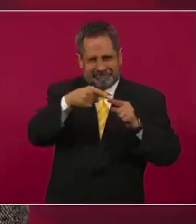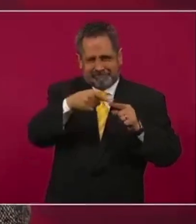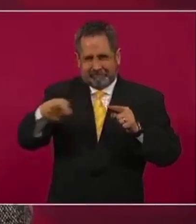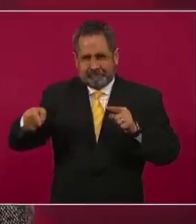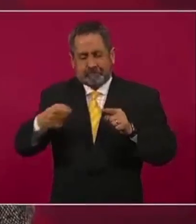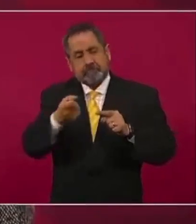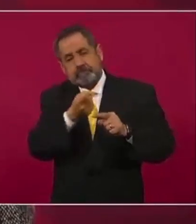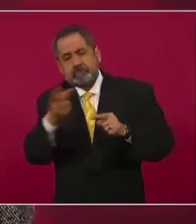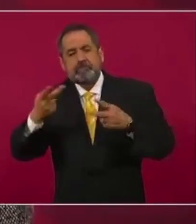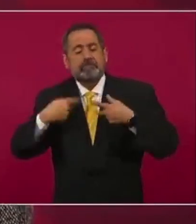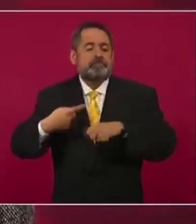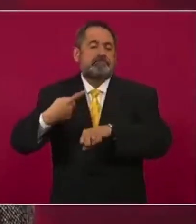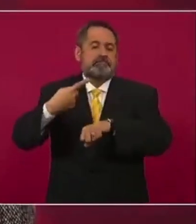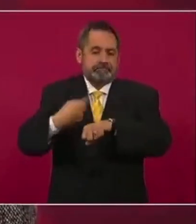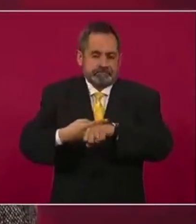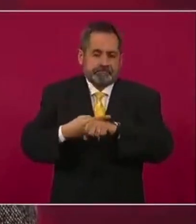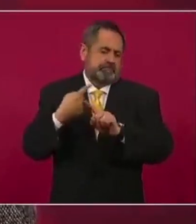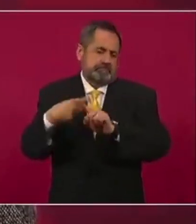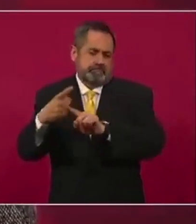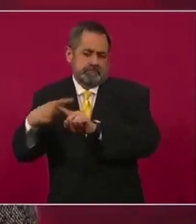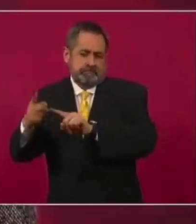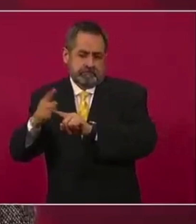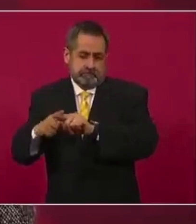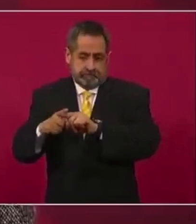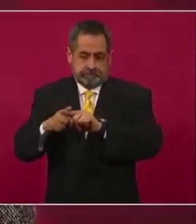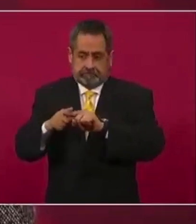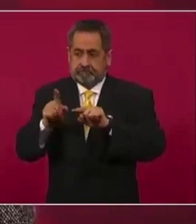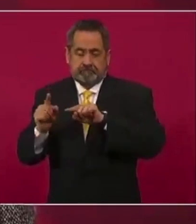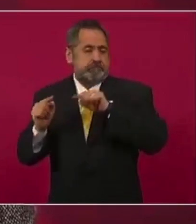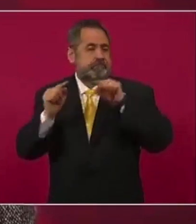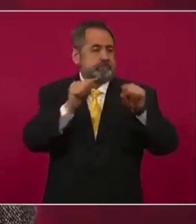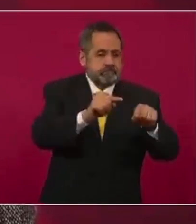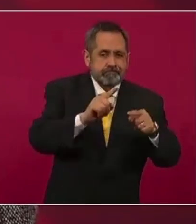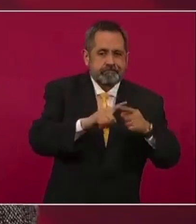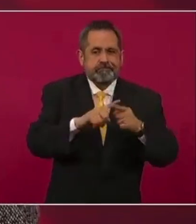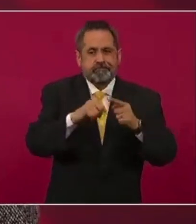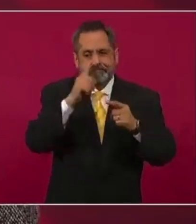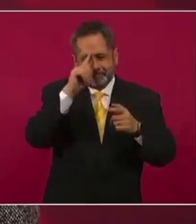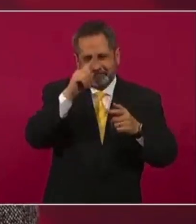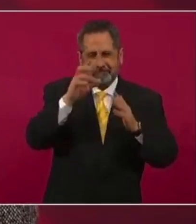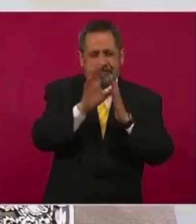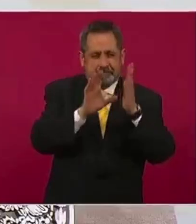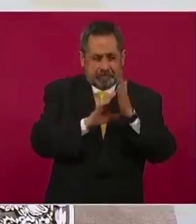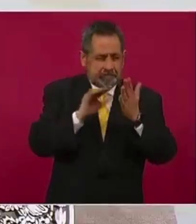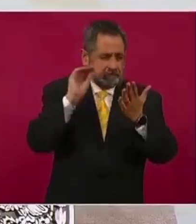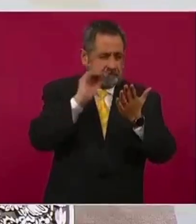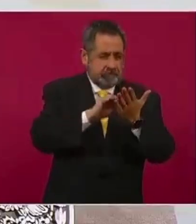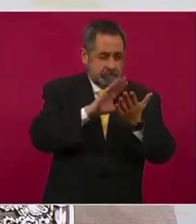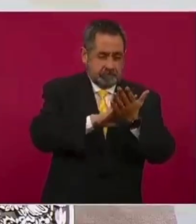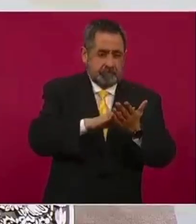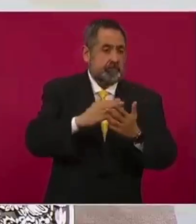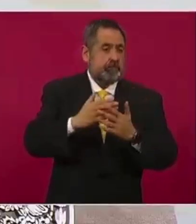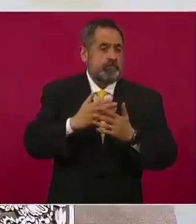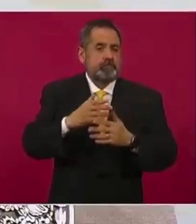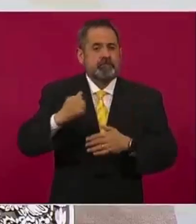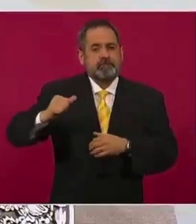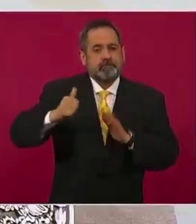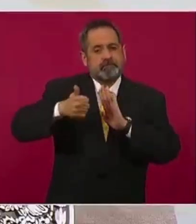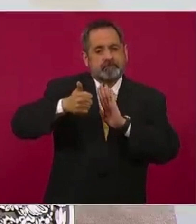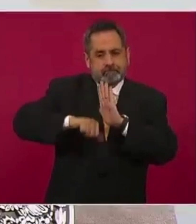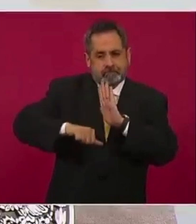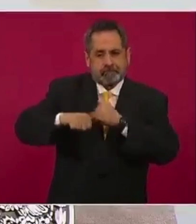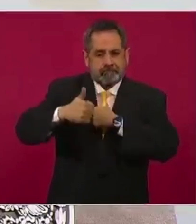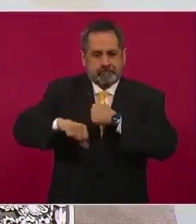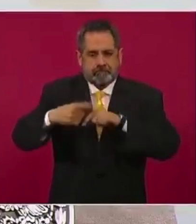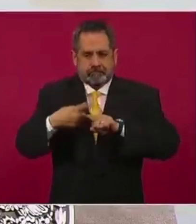respiratorias y la programación de cirugías y de acciones que estaban pendientes. En este caso,